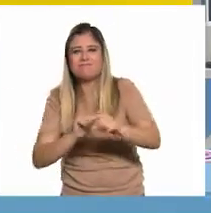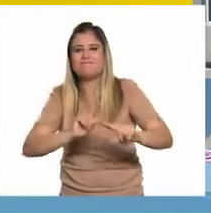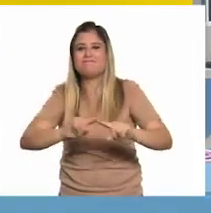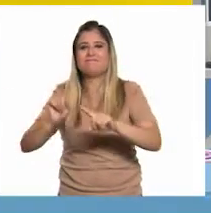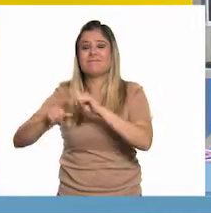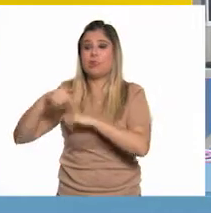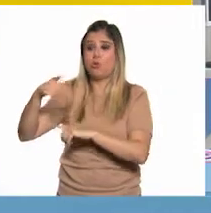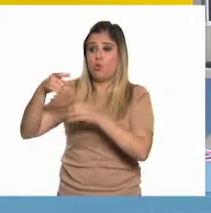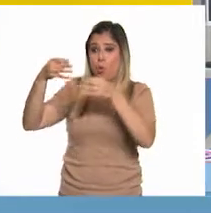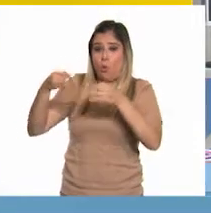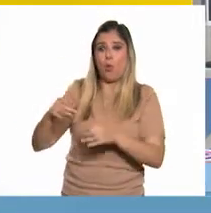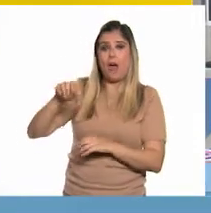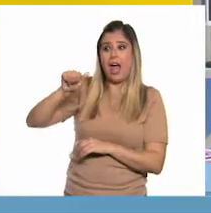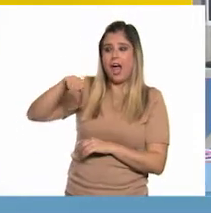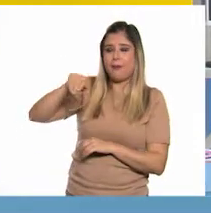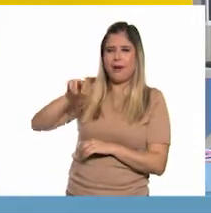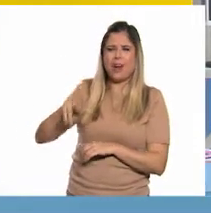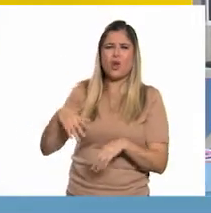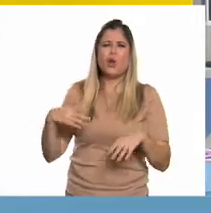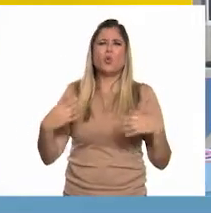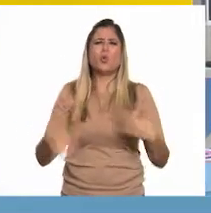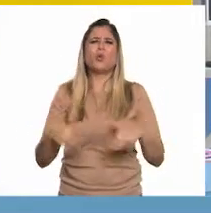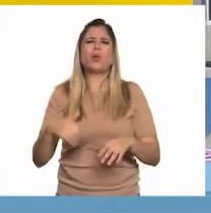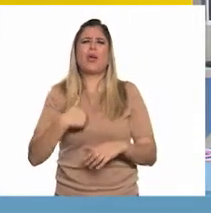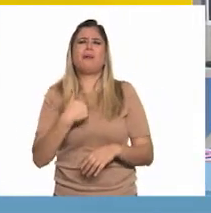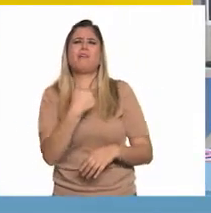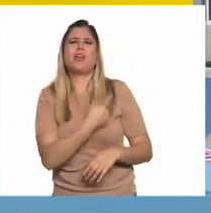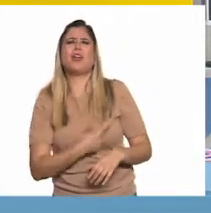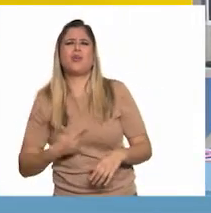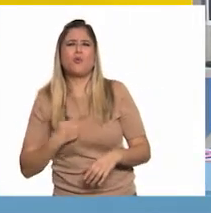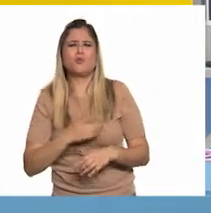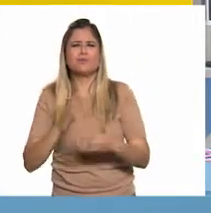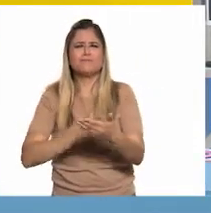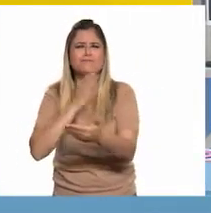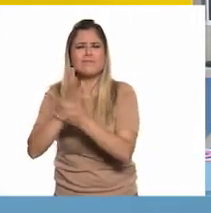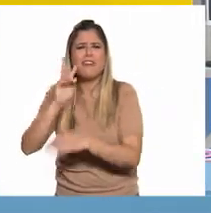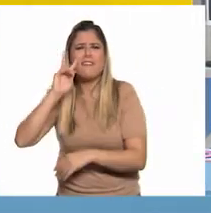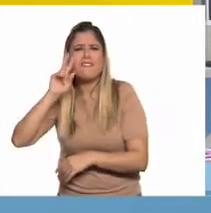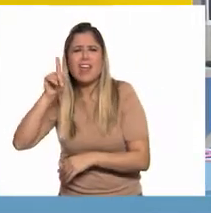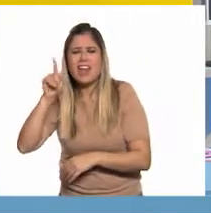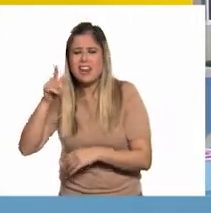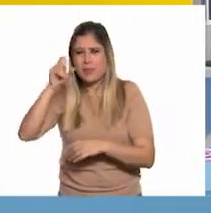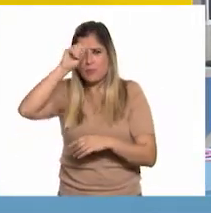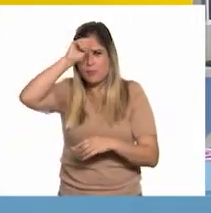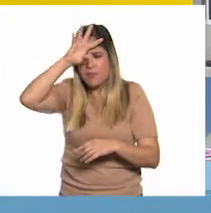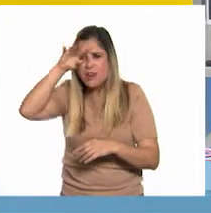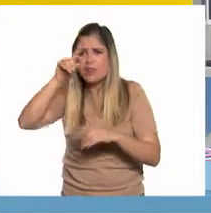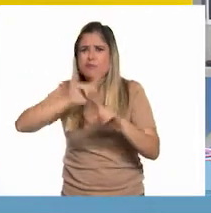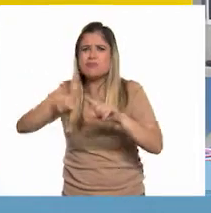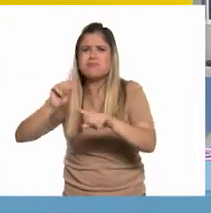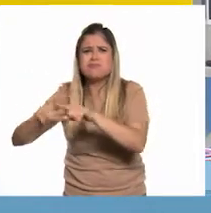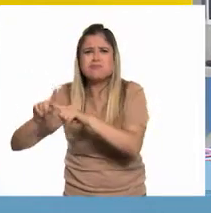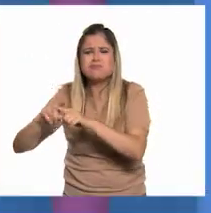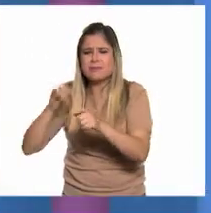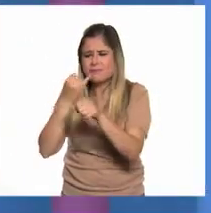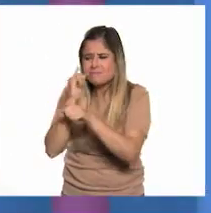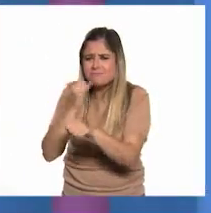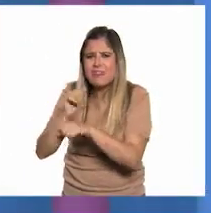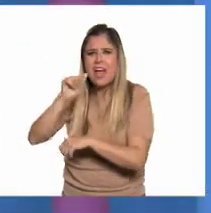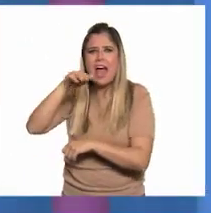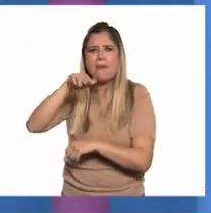¿Cómo me gustaría ir a Simojovel y conocer directamente esa relación entre la minería y los artesanos de ámbar?